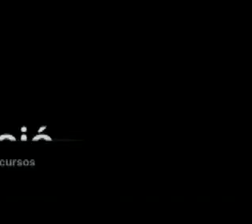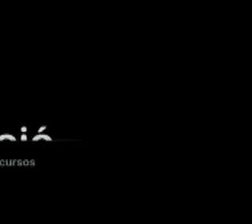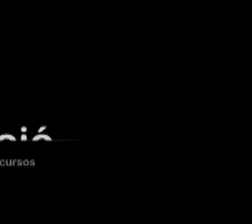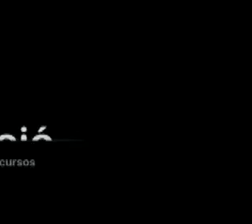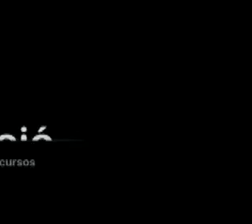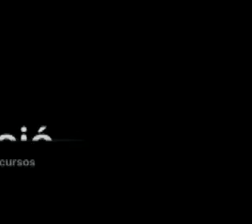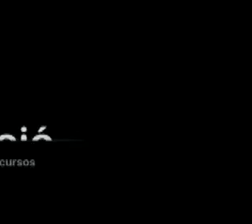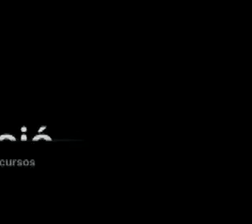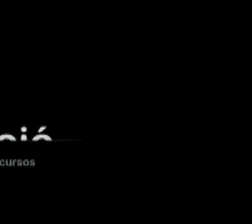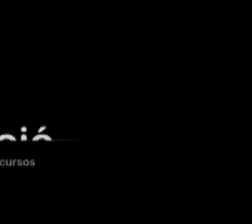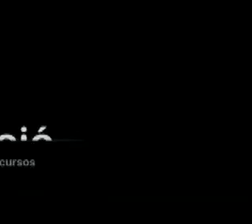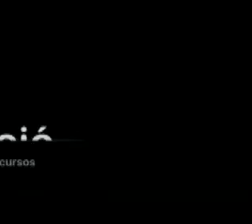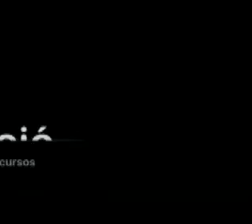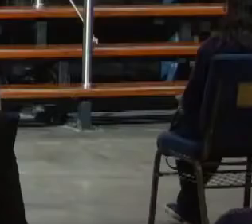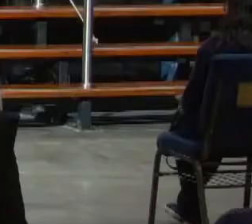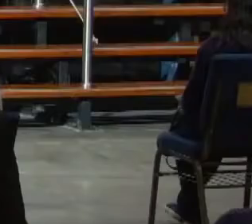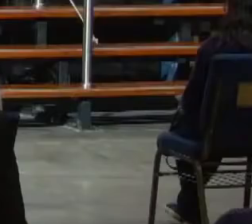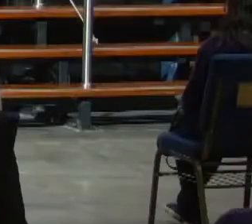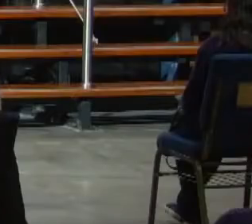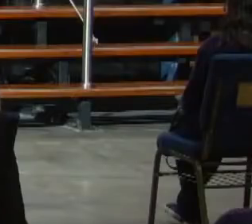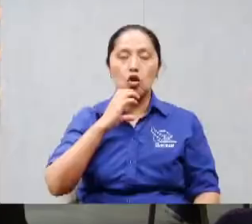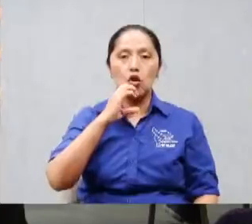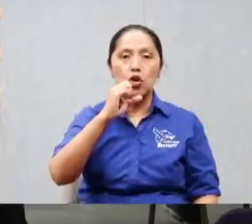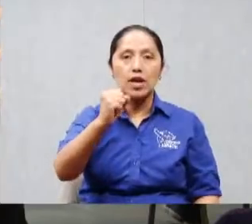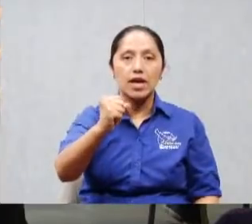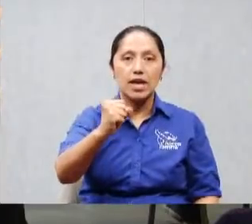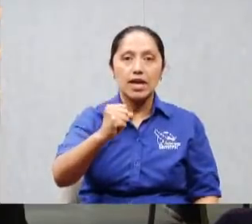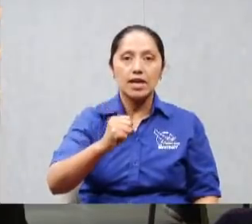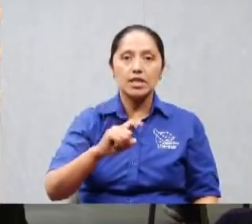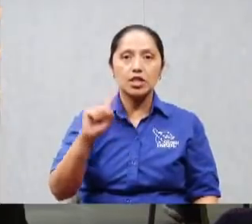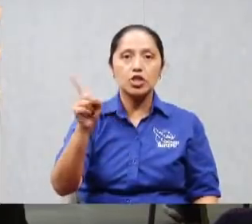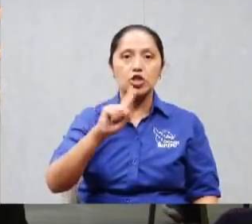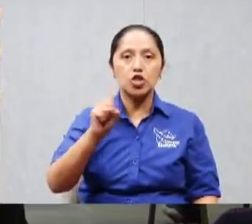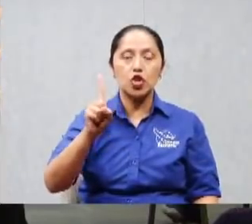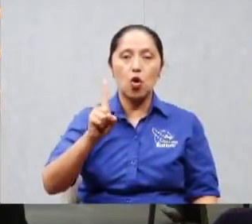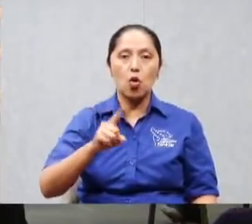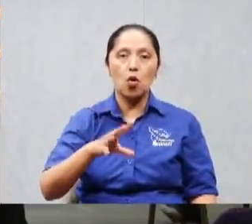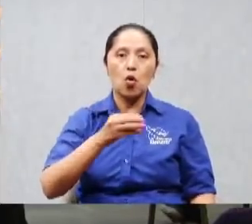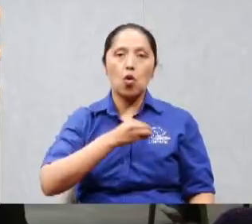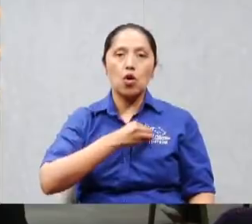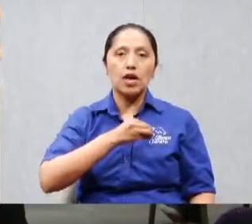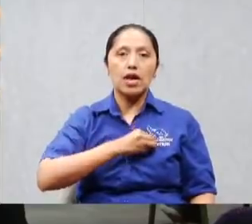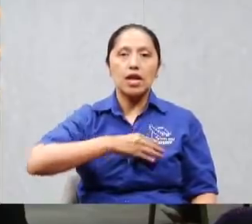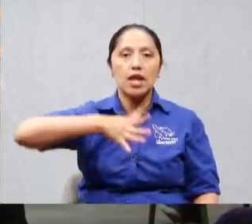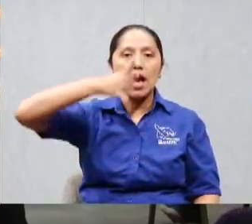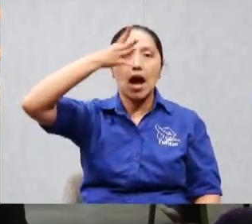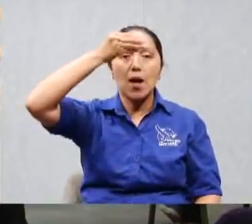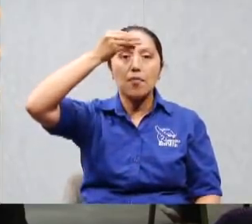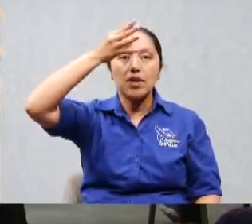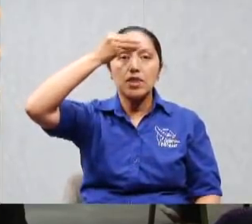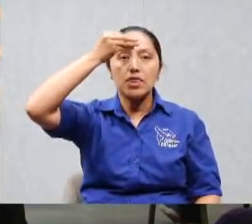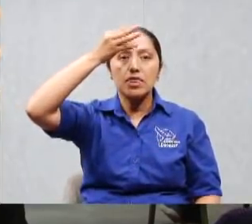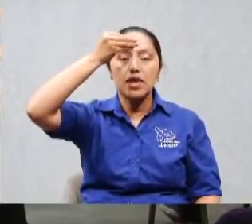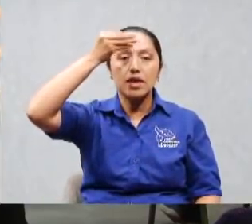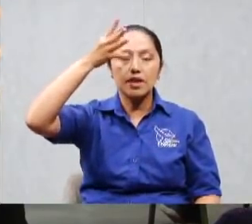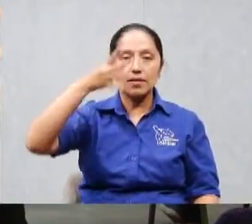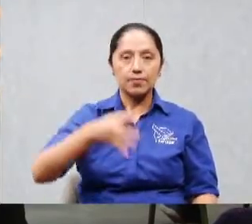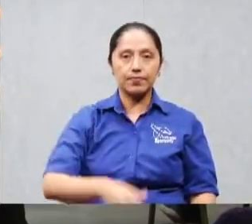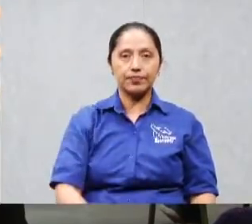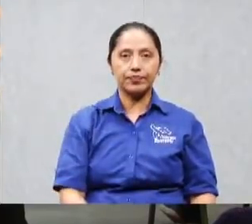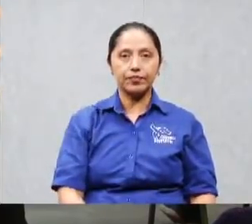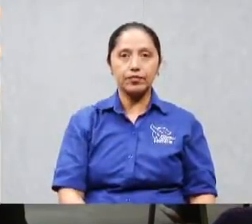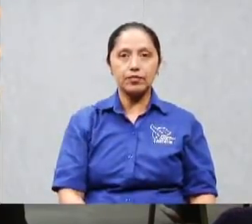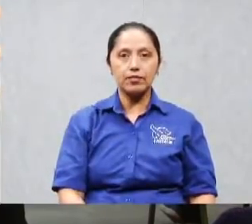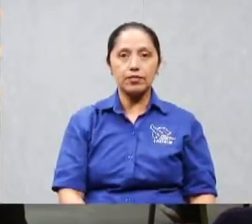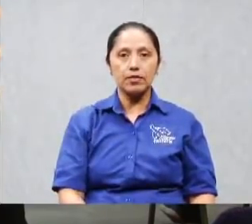instruido en el reino de los cielos y en su tesoro solo tiene quiere tener cosas del nuevo testamento pero